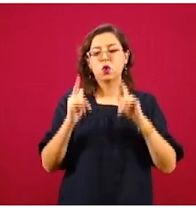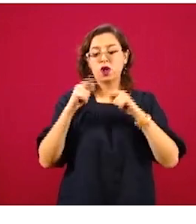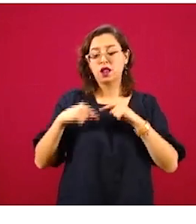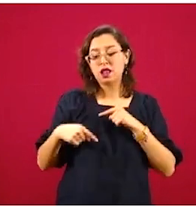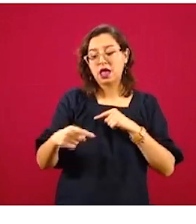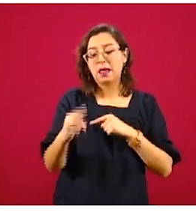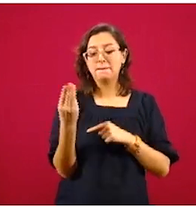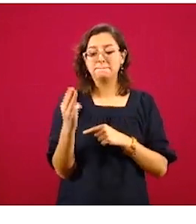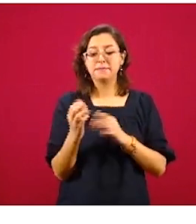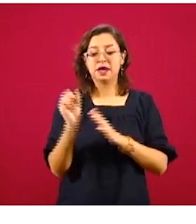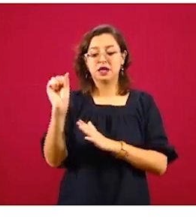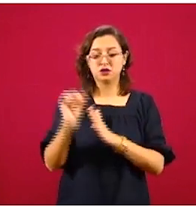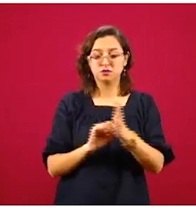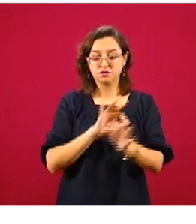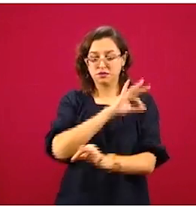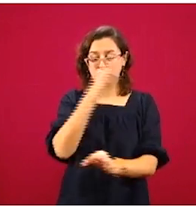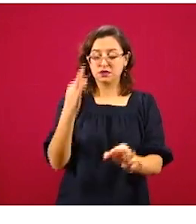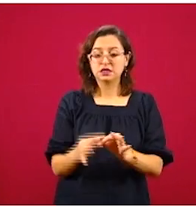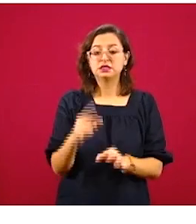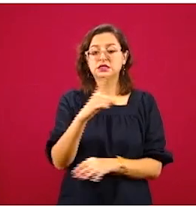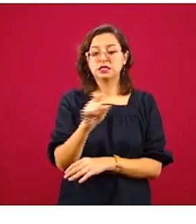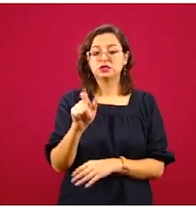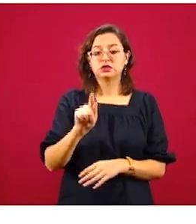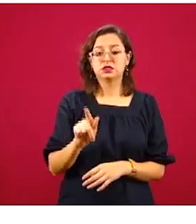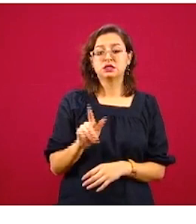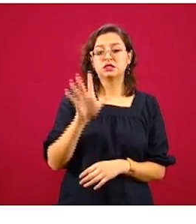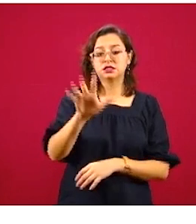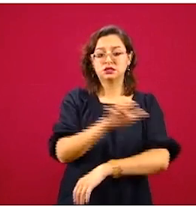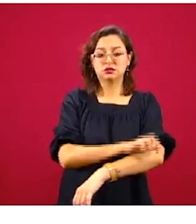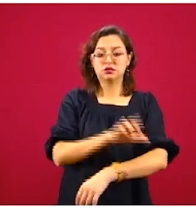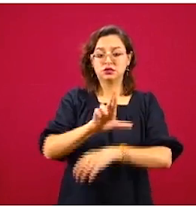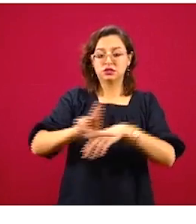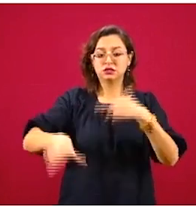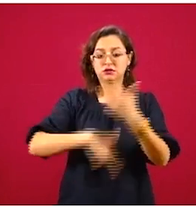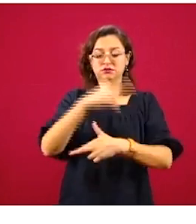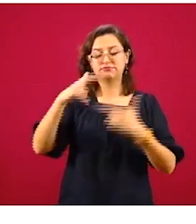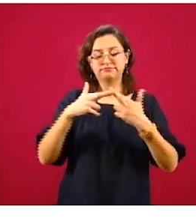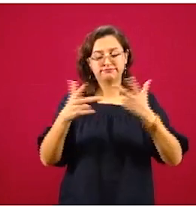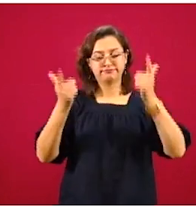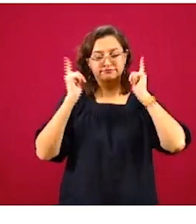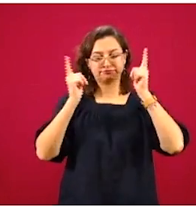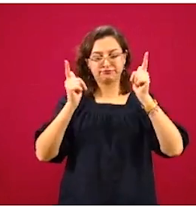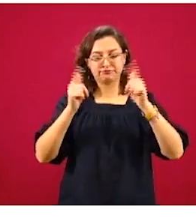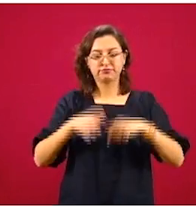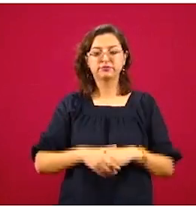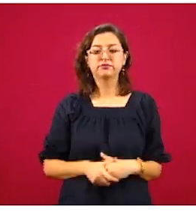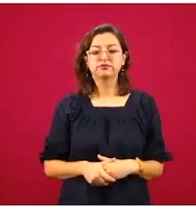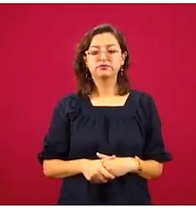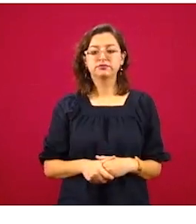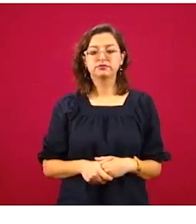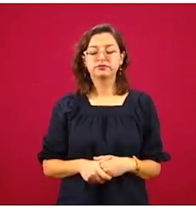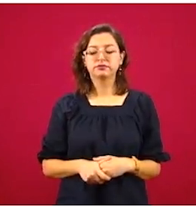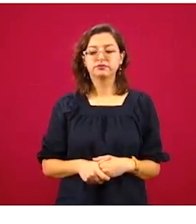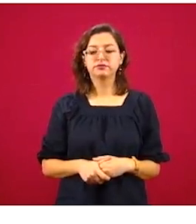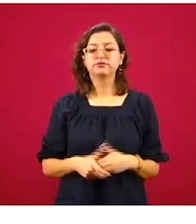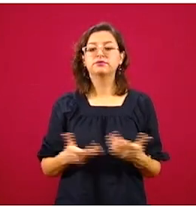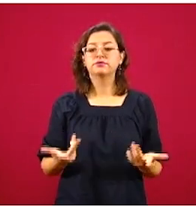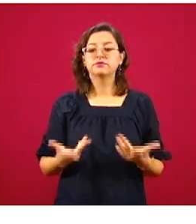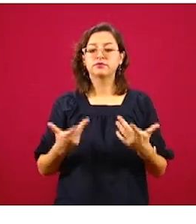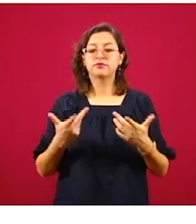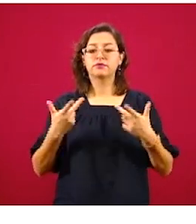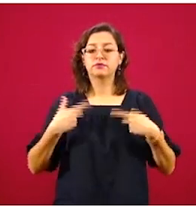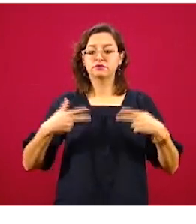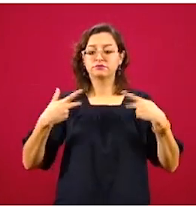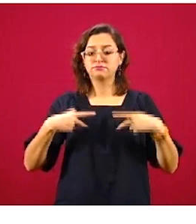tener 175 coordinaciones regionales. Desplegados. Desplegados ya tenemos